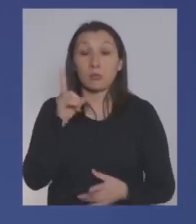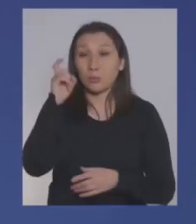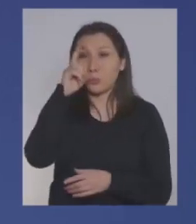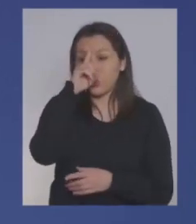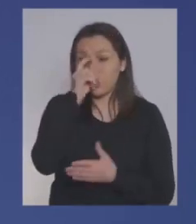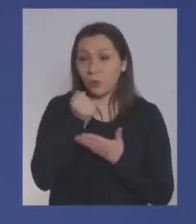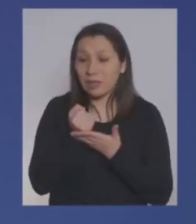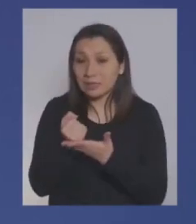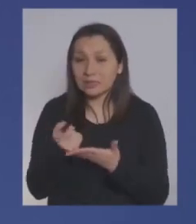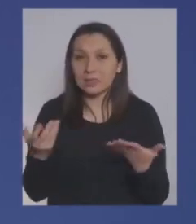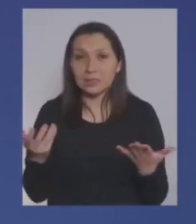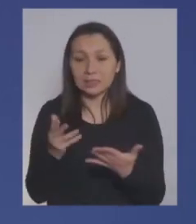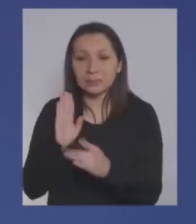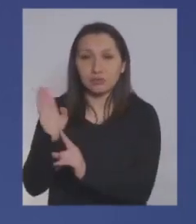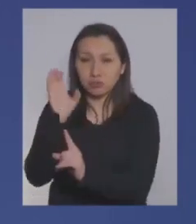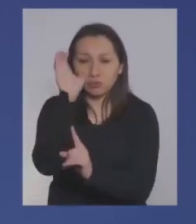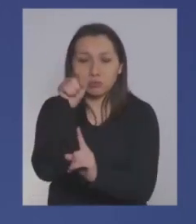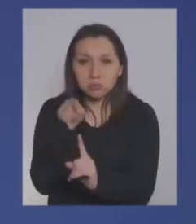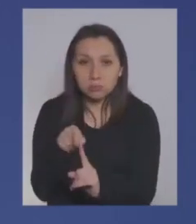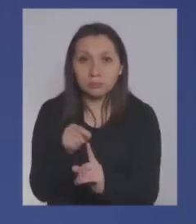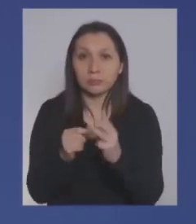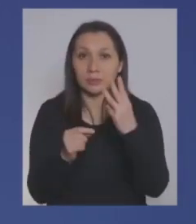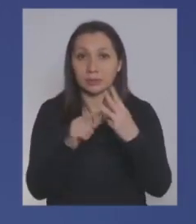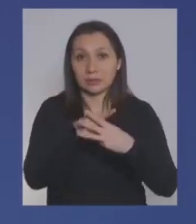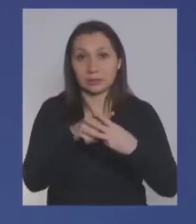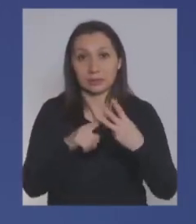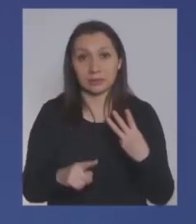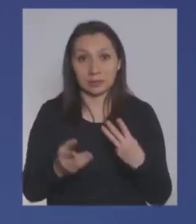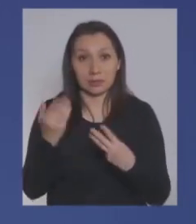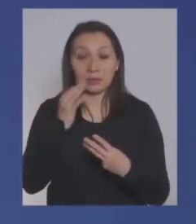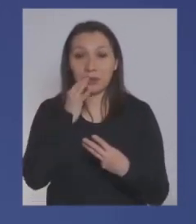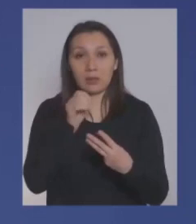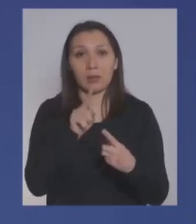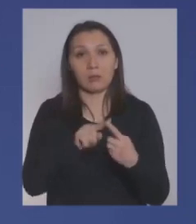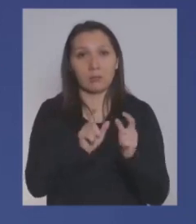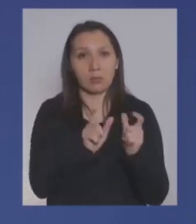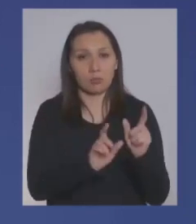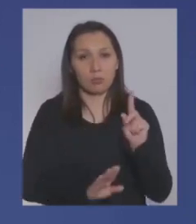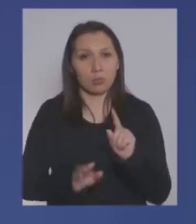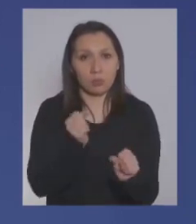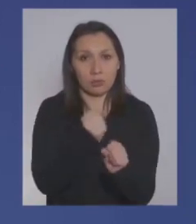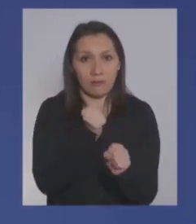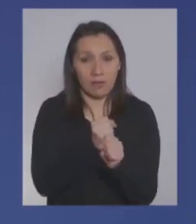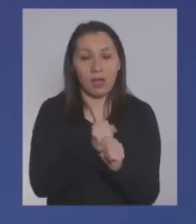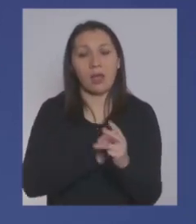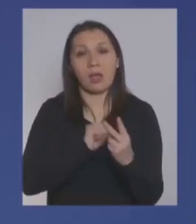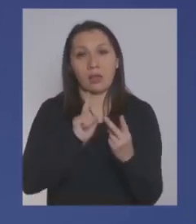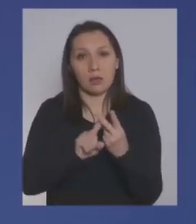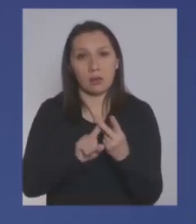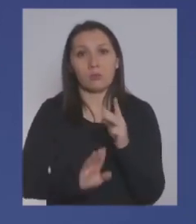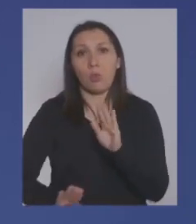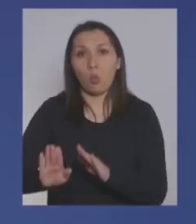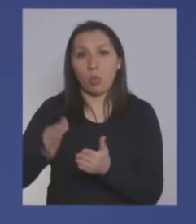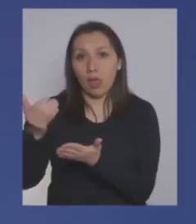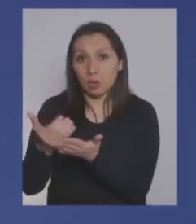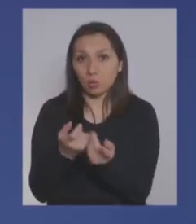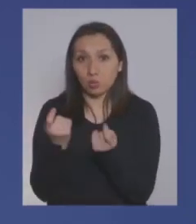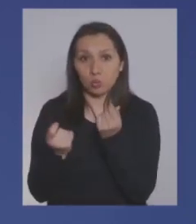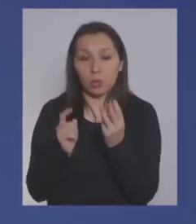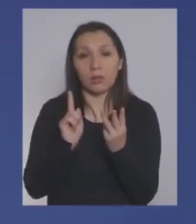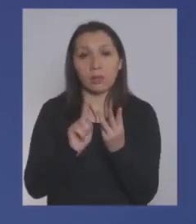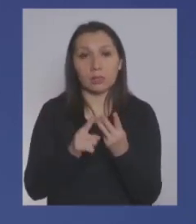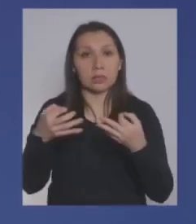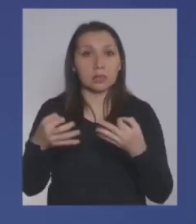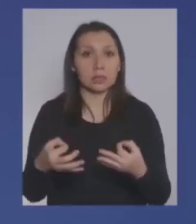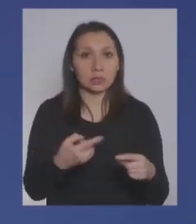muchísimo más llegar. Bueno, y en base a estos tres elementos, que era proteger el puesto de trabajo, proteger los ingresos y proteger la